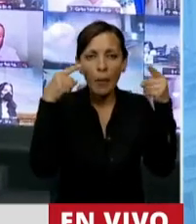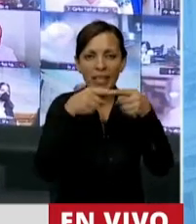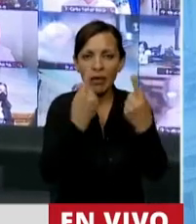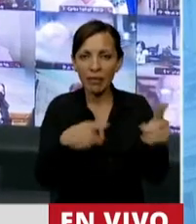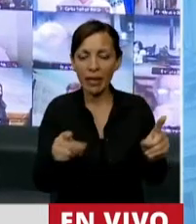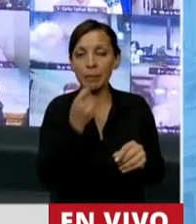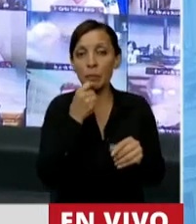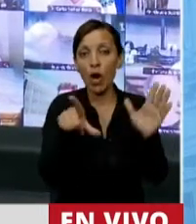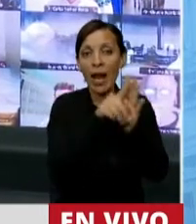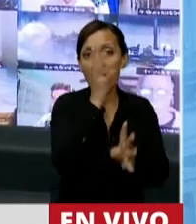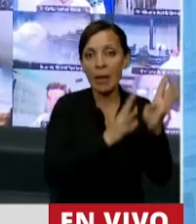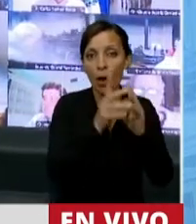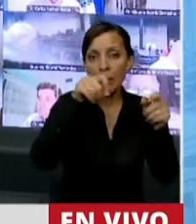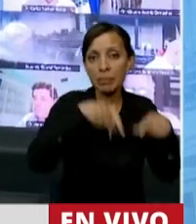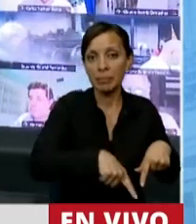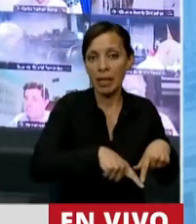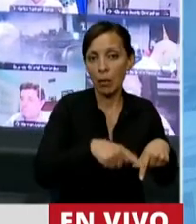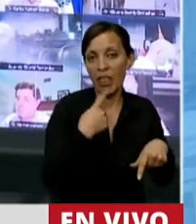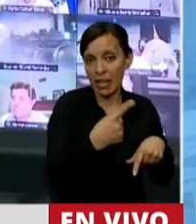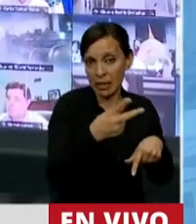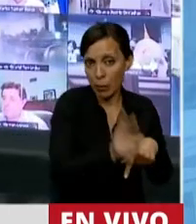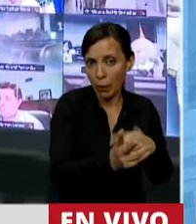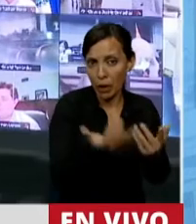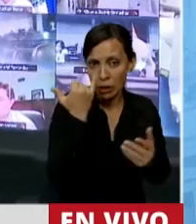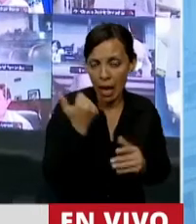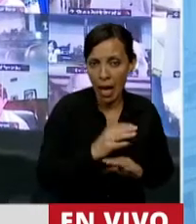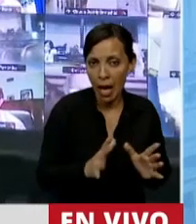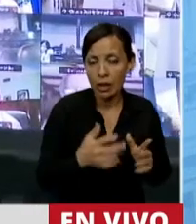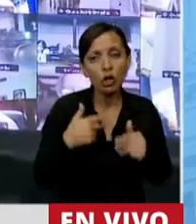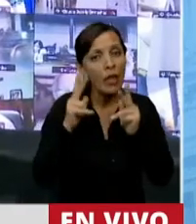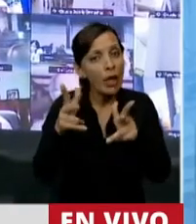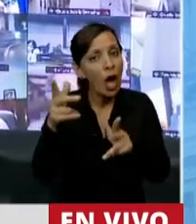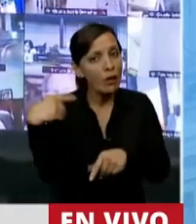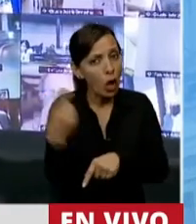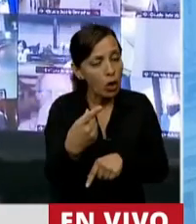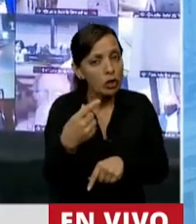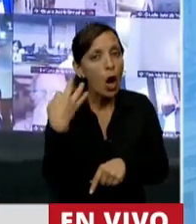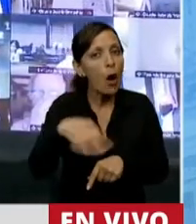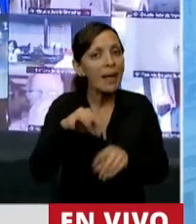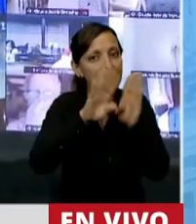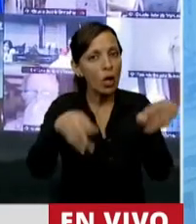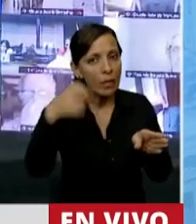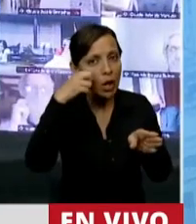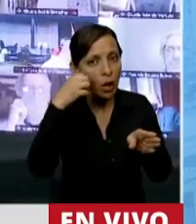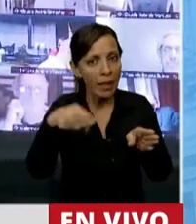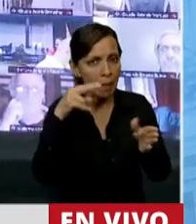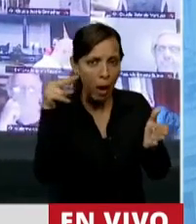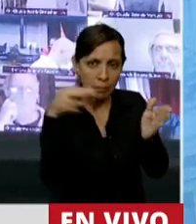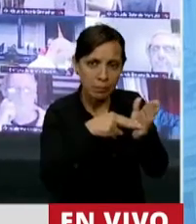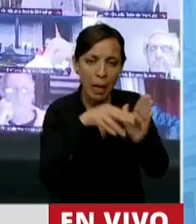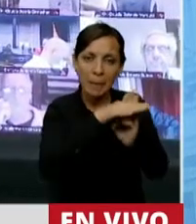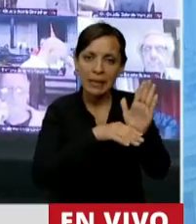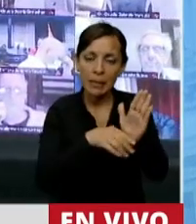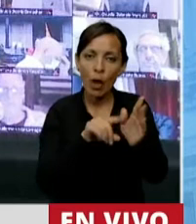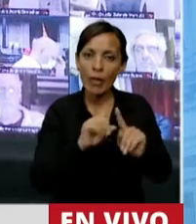lugar, la ley de bosques nativos lo prohíbe y les recuerdo a todos que es obligación de este Congreso observar el principio de